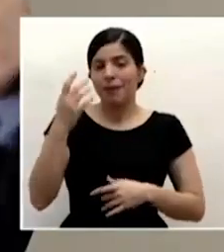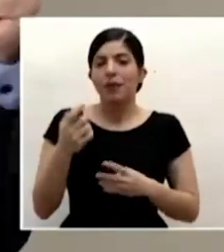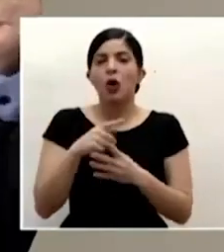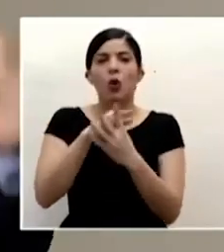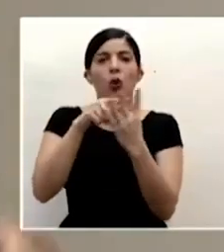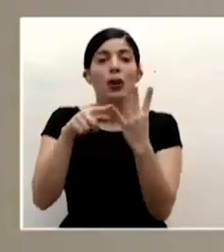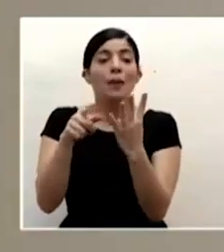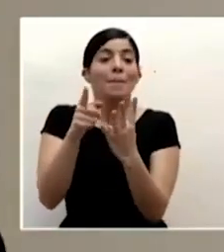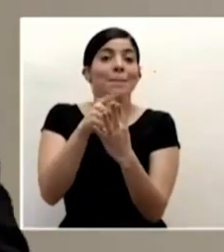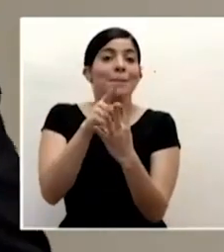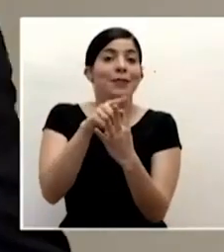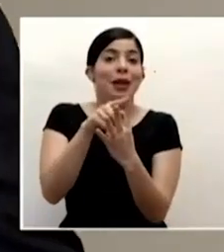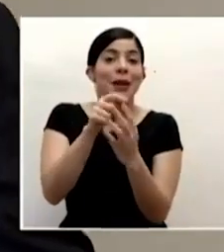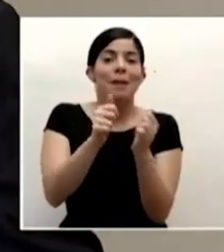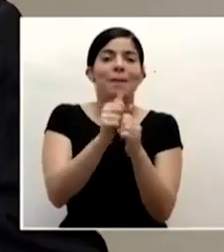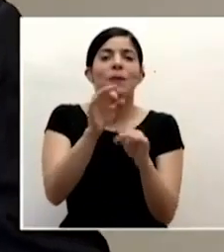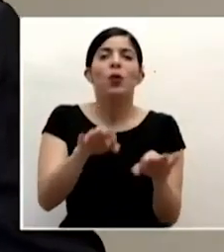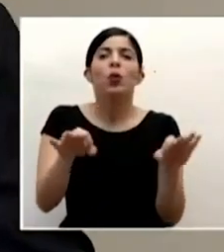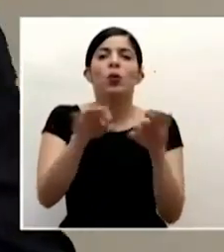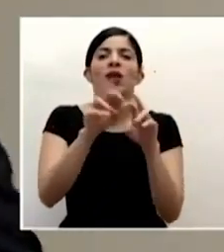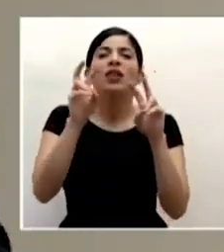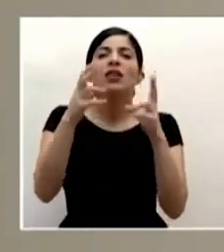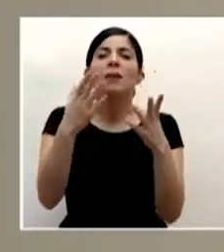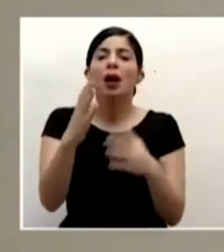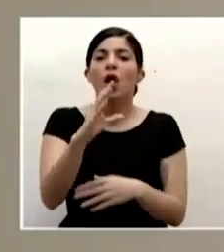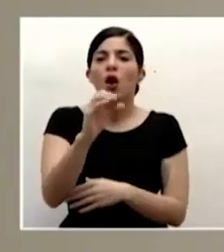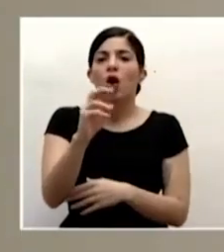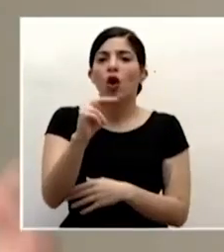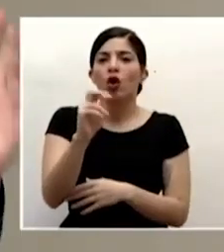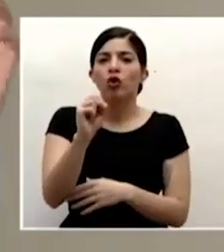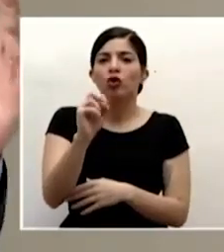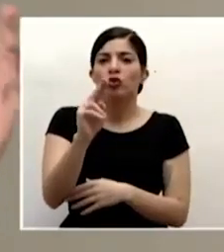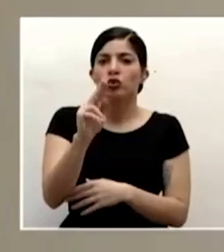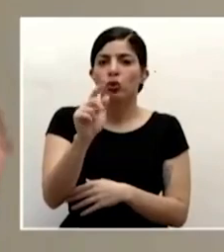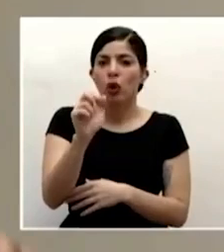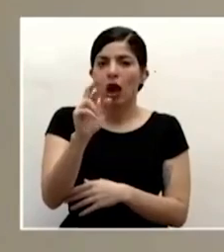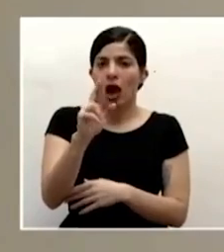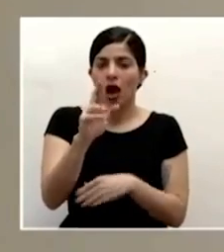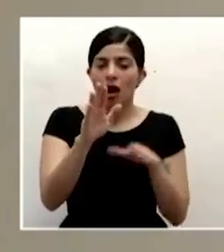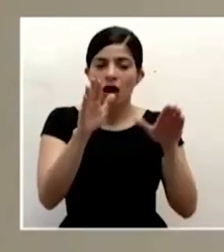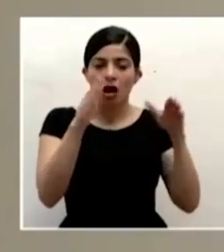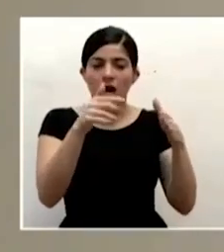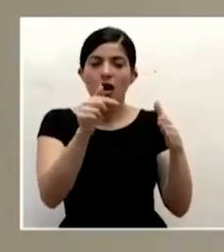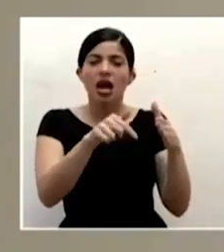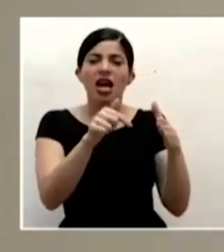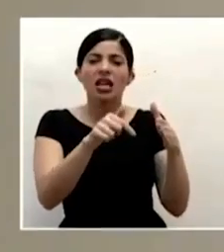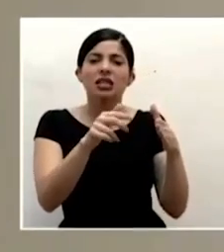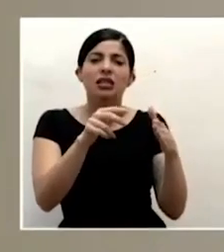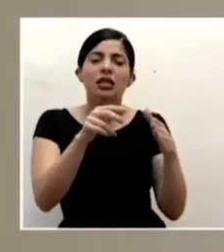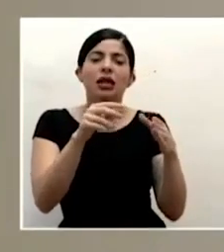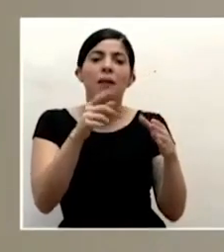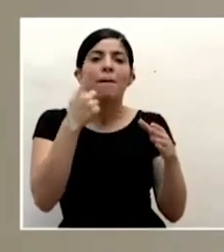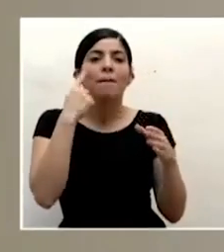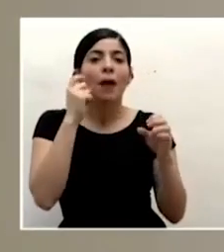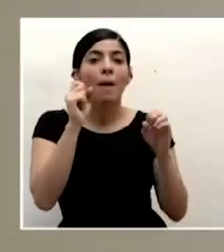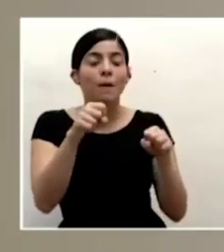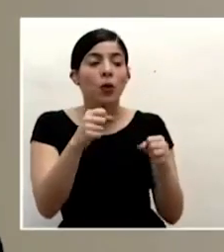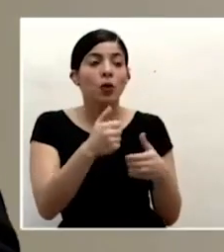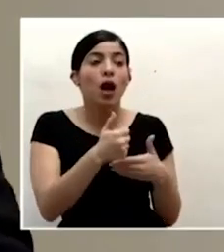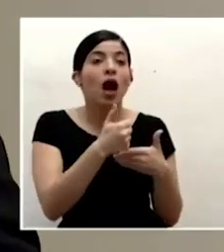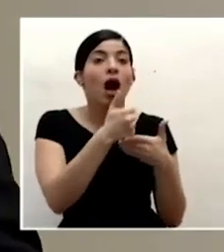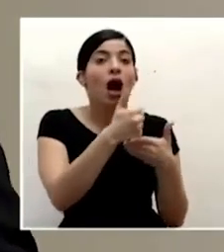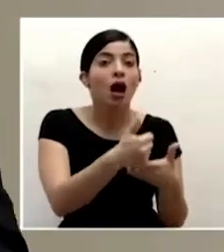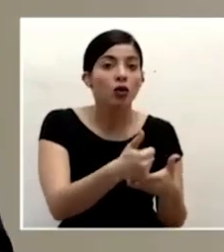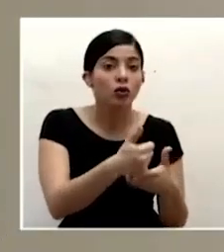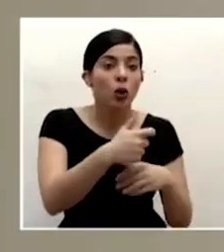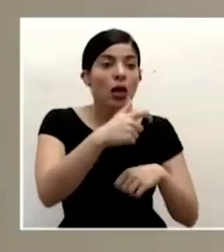es la materia consular la materia consular enfocada desde el punto de poder asistir en forma y tiempo a una gran